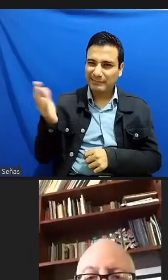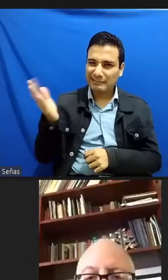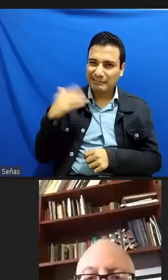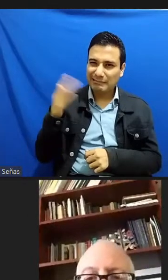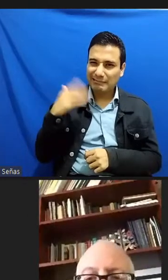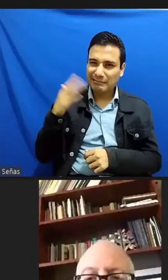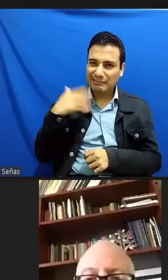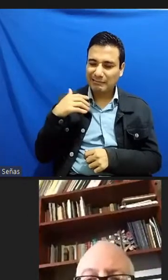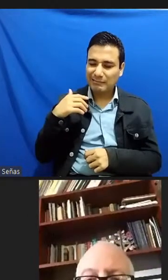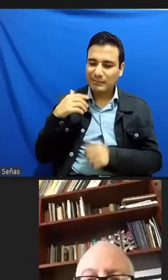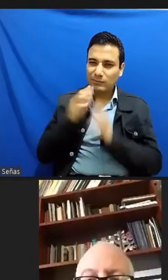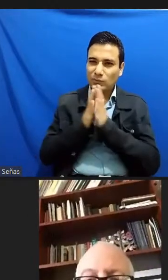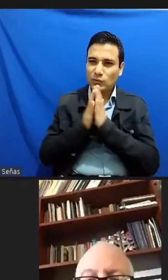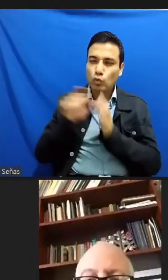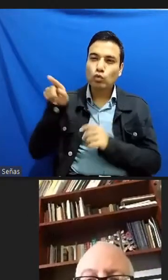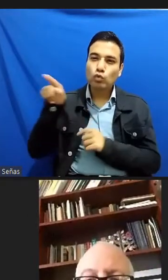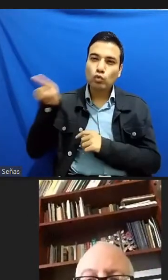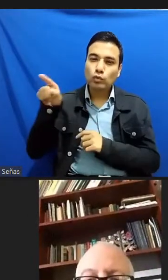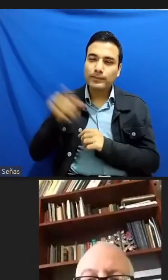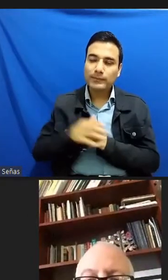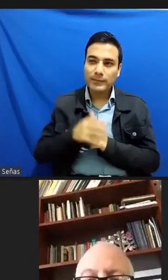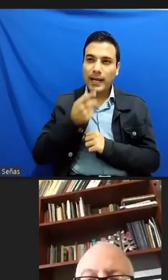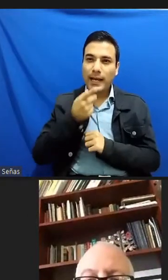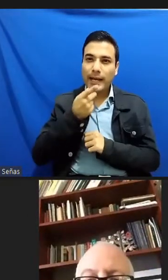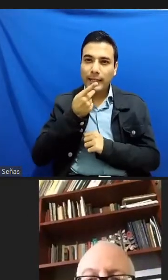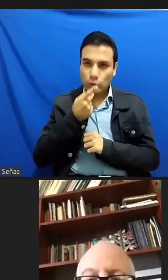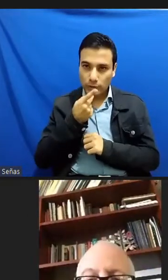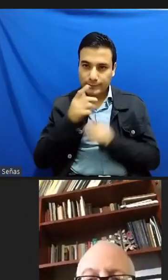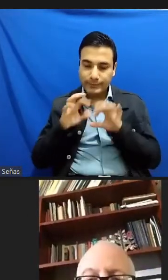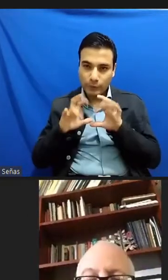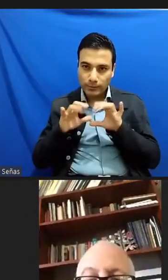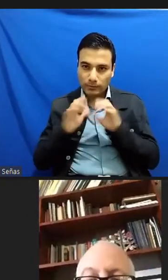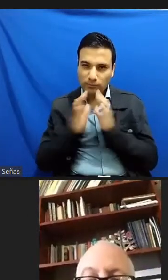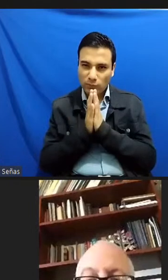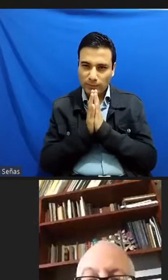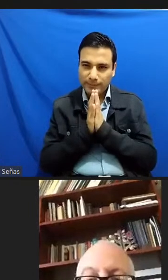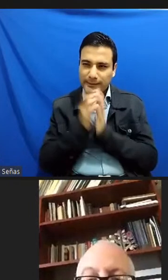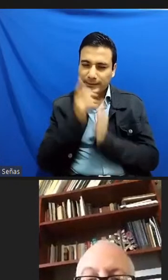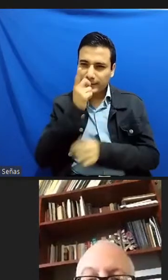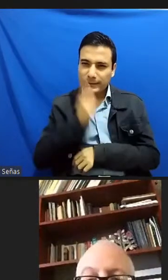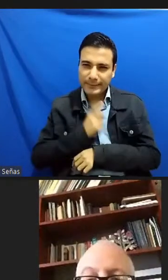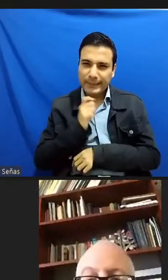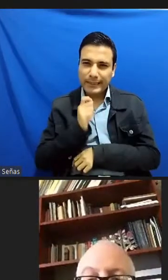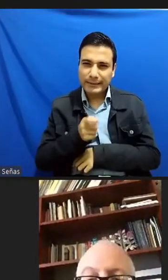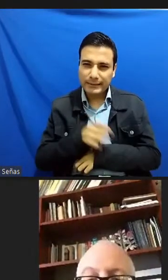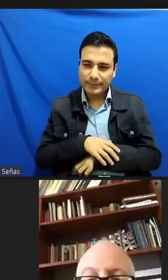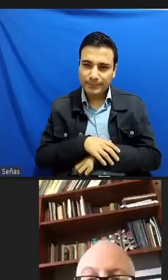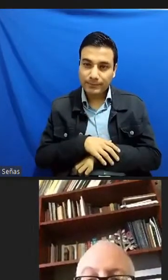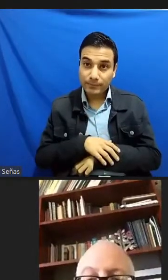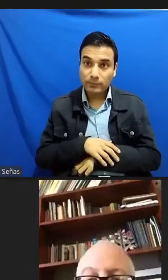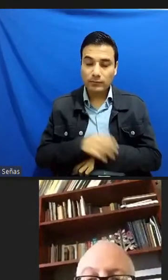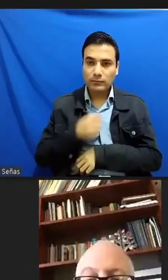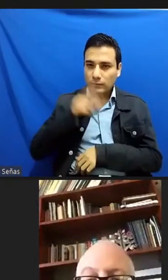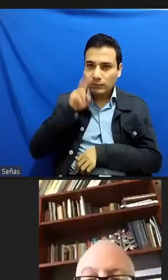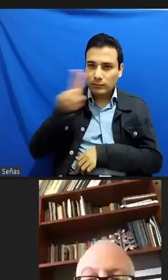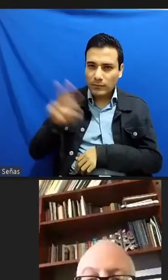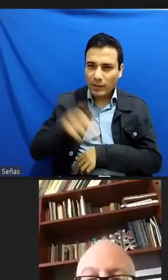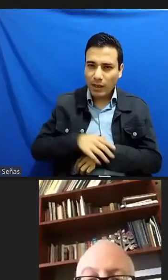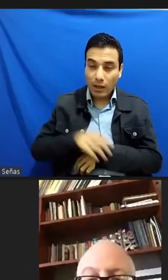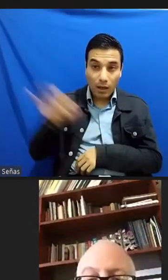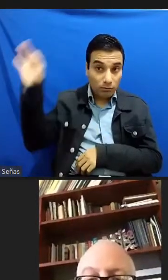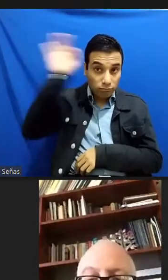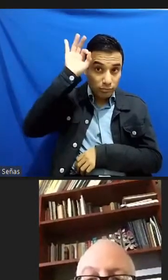transcribiera lo que ella le había contado al hermano y me di cuenta también que el implante cloquear tampoco es